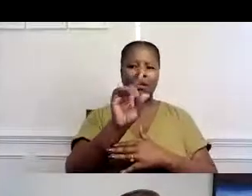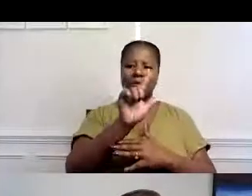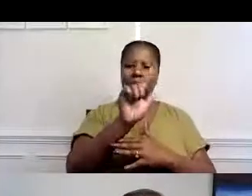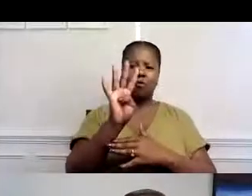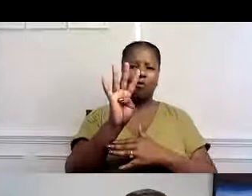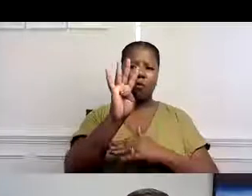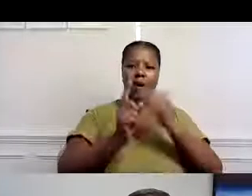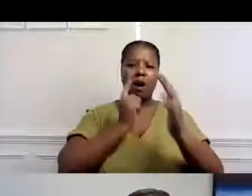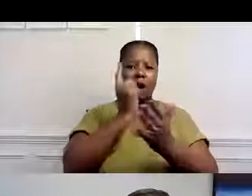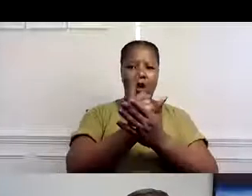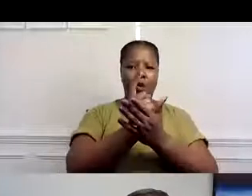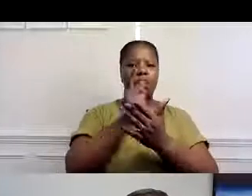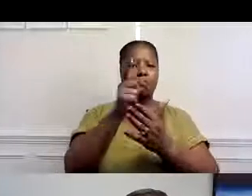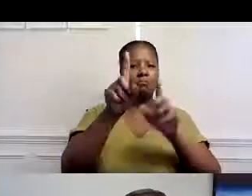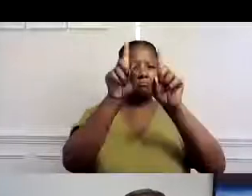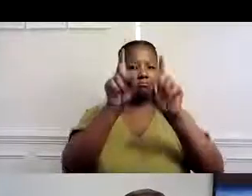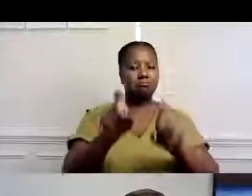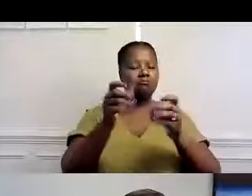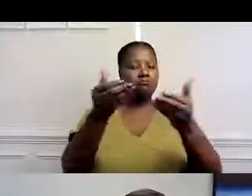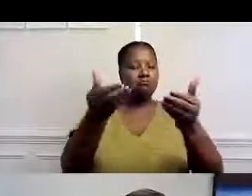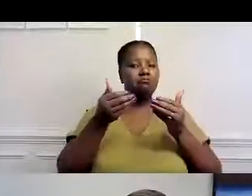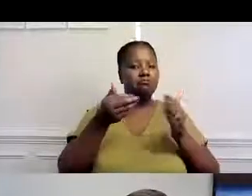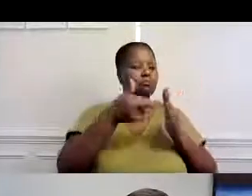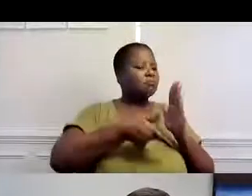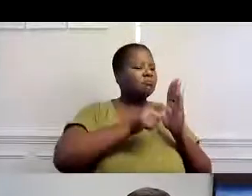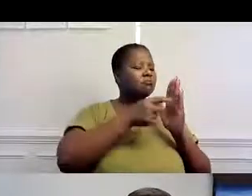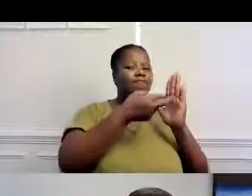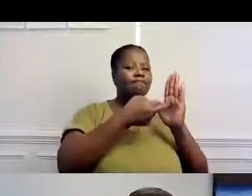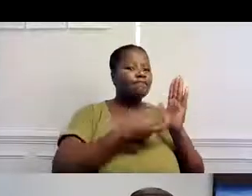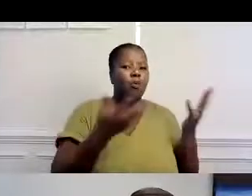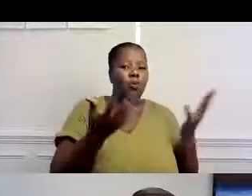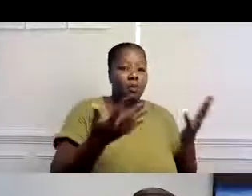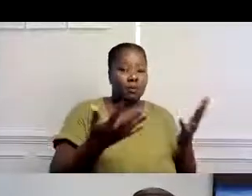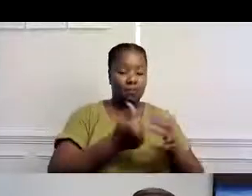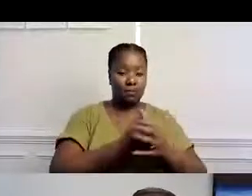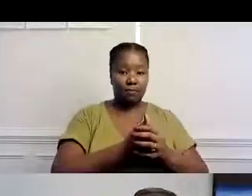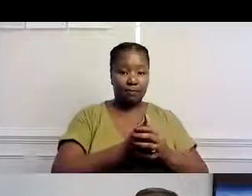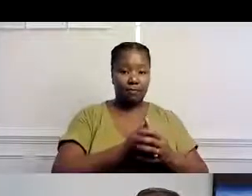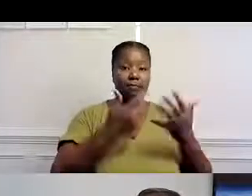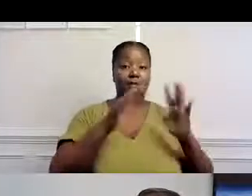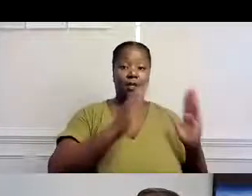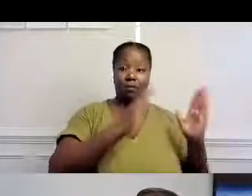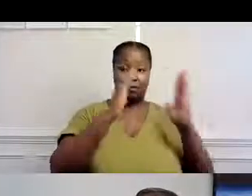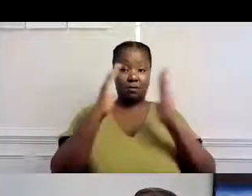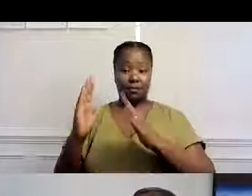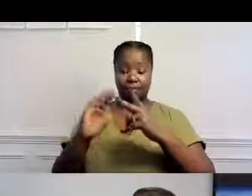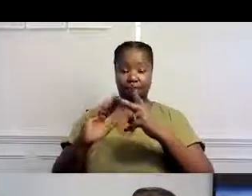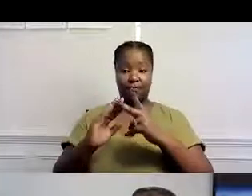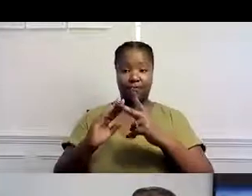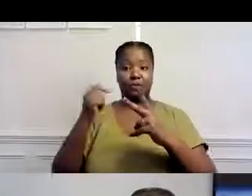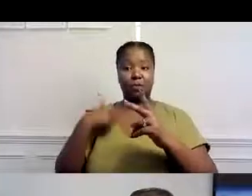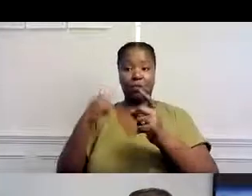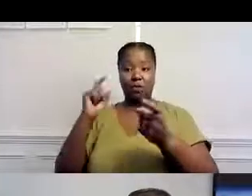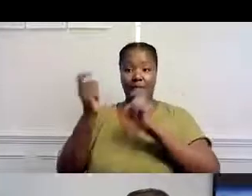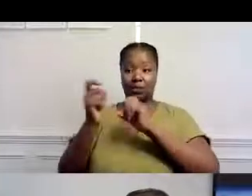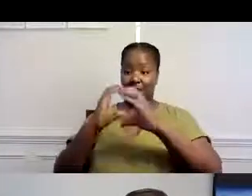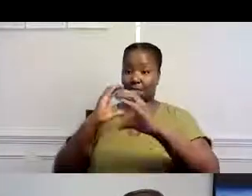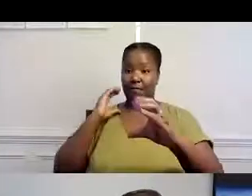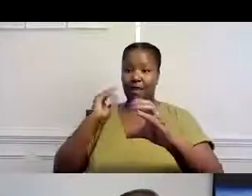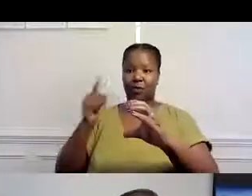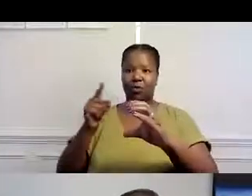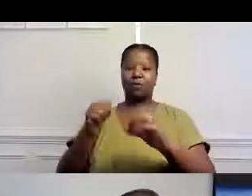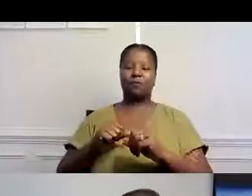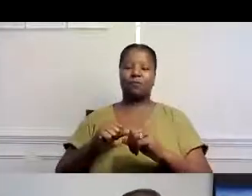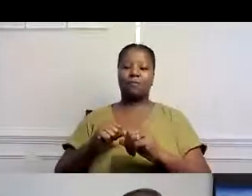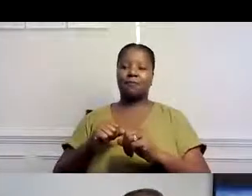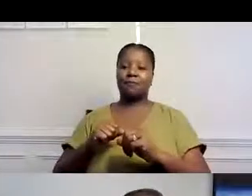resultados en menos de 24 horas. Tuvimos eventos móviles en algunas de nuestras